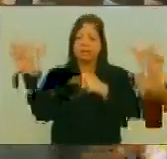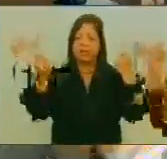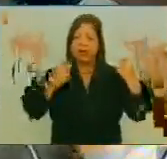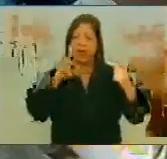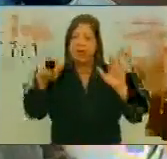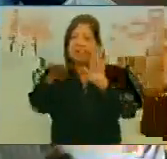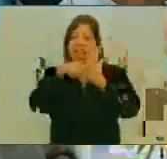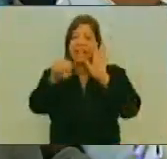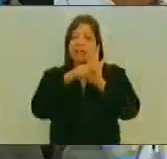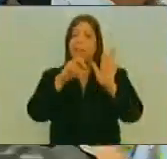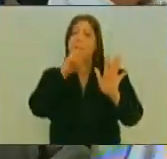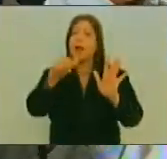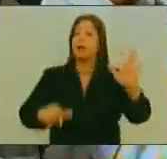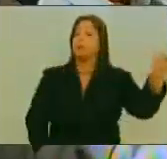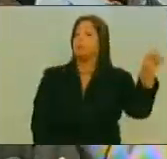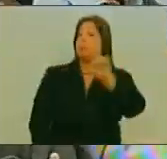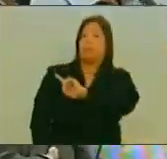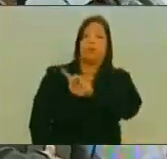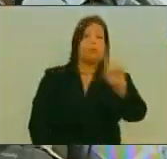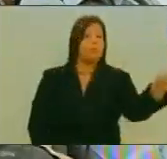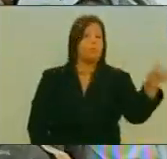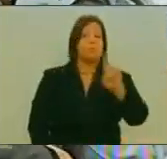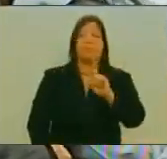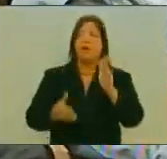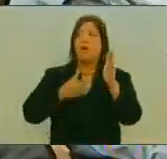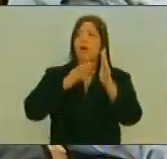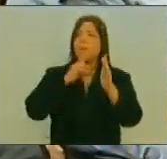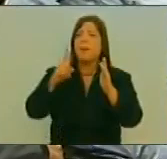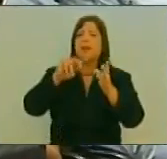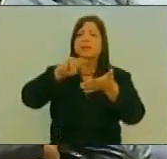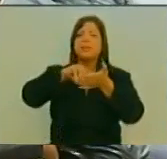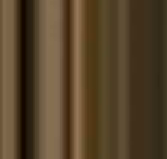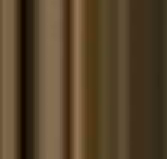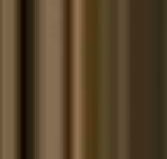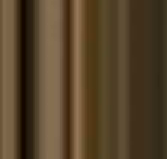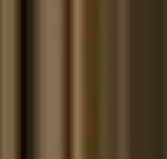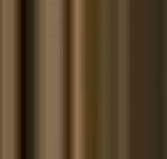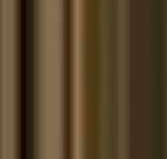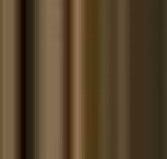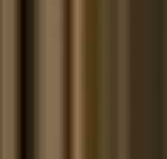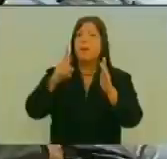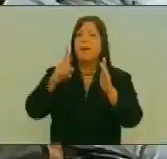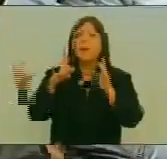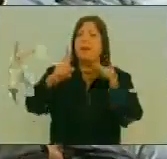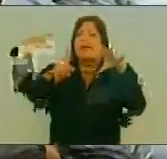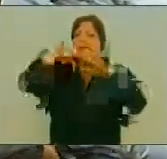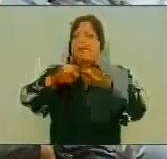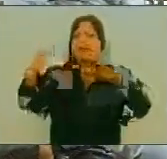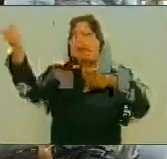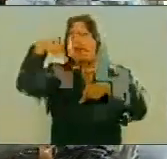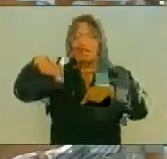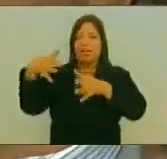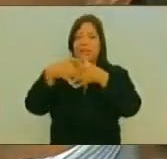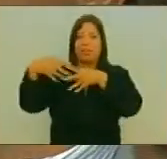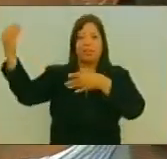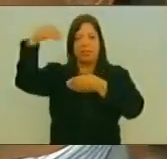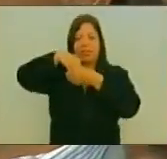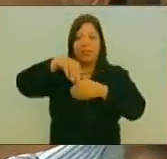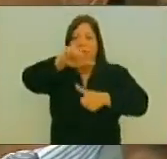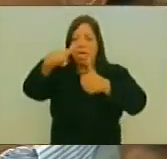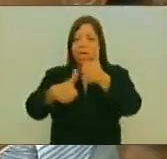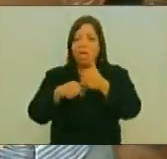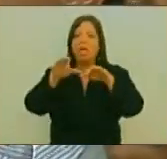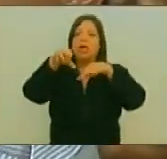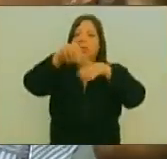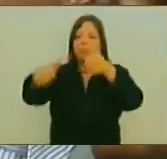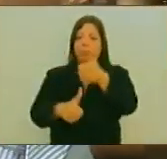Termine convirtiéndose En punta de lanza De quienes Pretorio Y la subordinación De